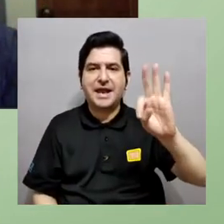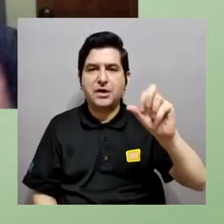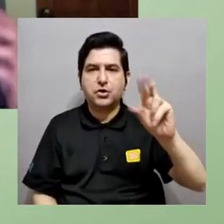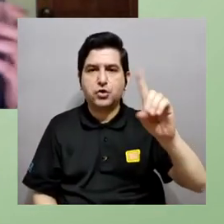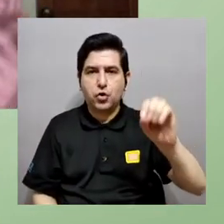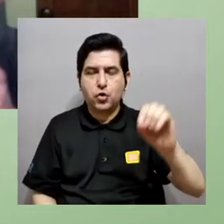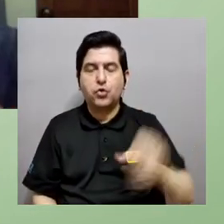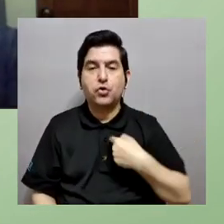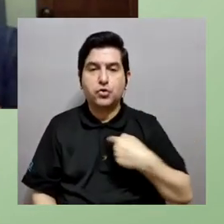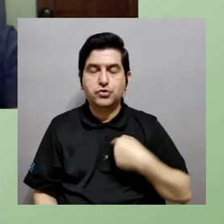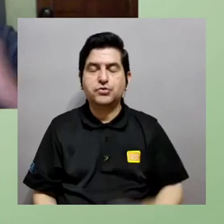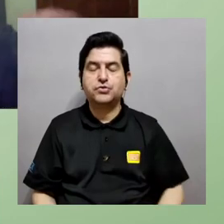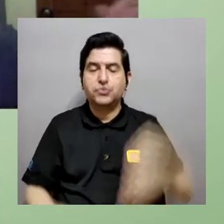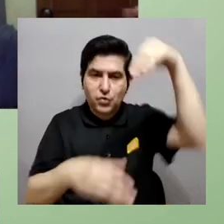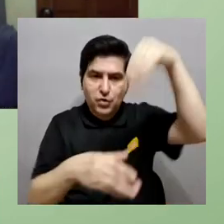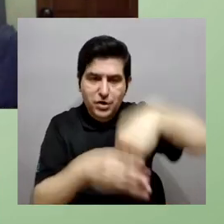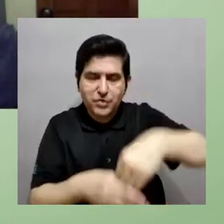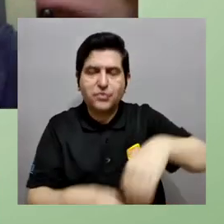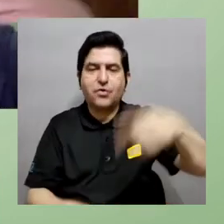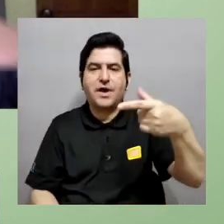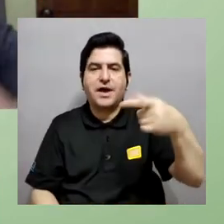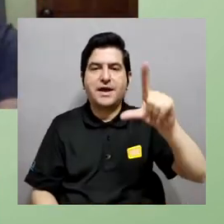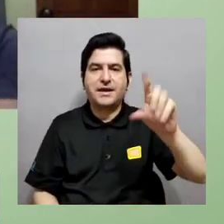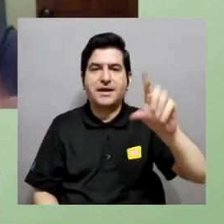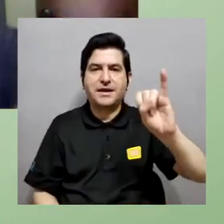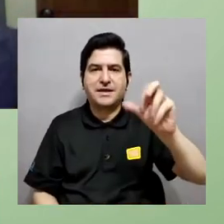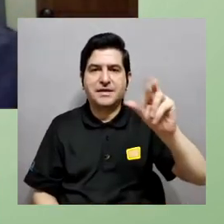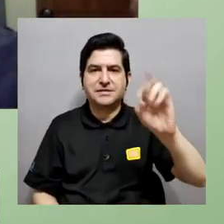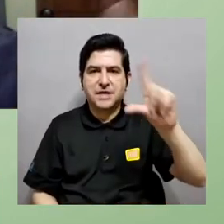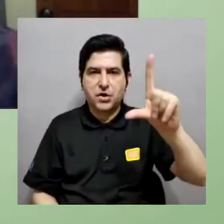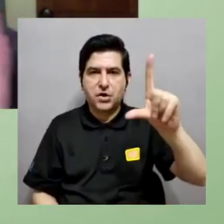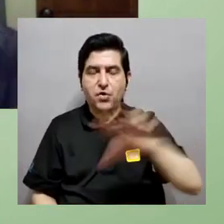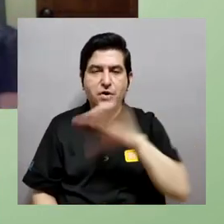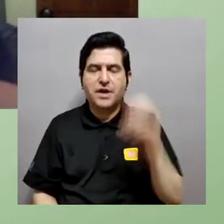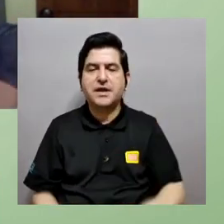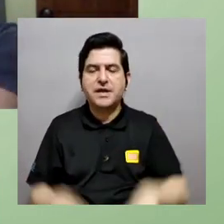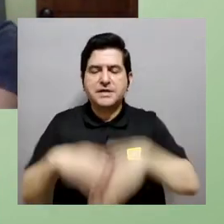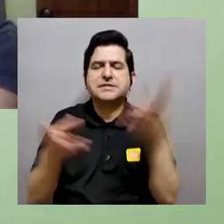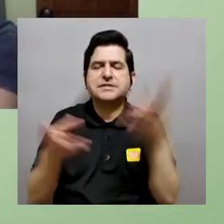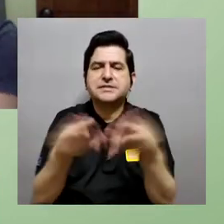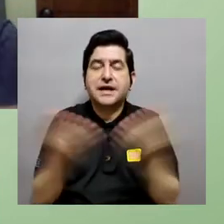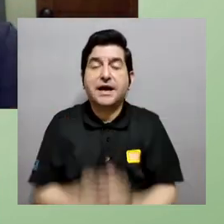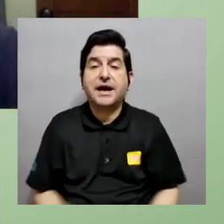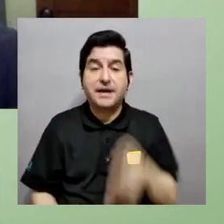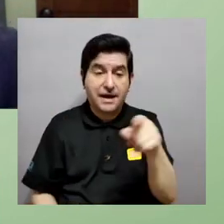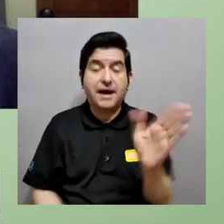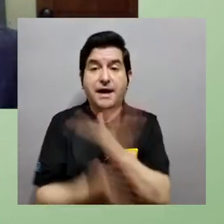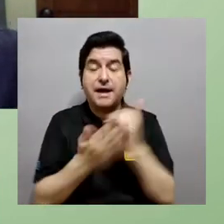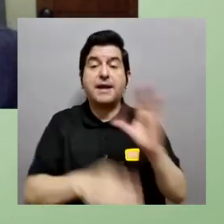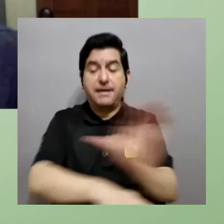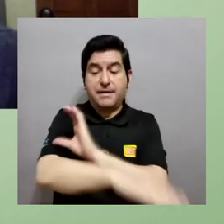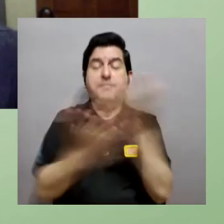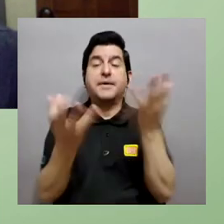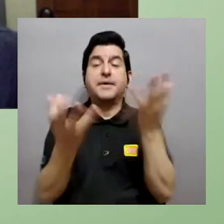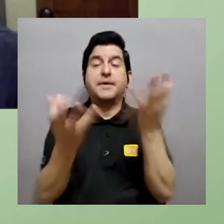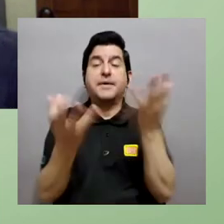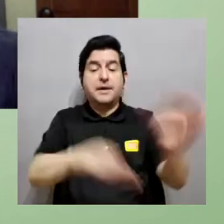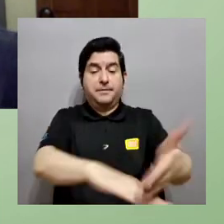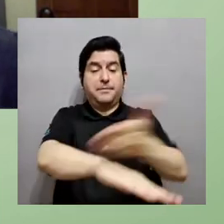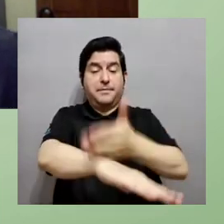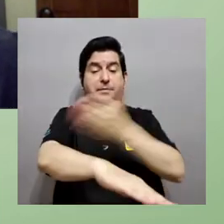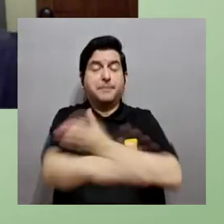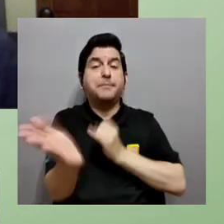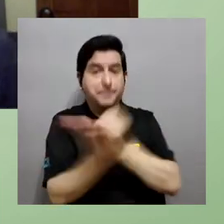eléctrono para ver qué tanto puedo yo meter el glicerol y sacar el producto y cuánta corriente me genera esto todo esto la